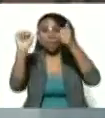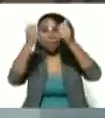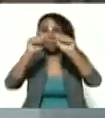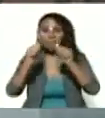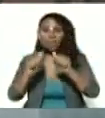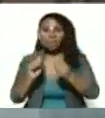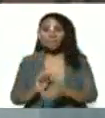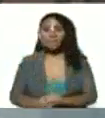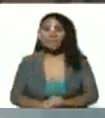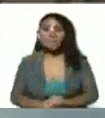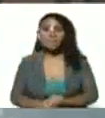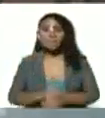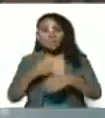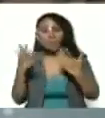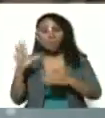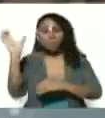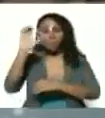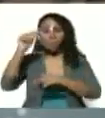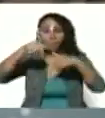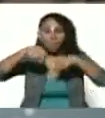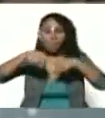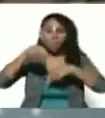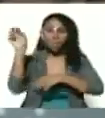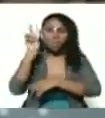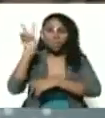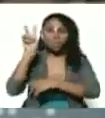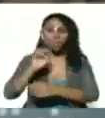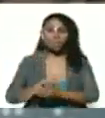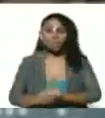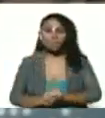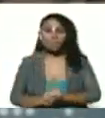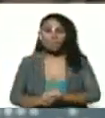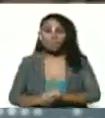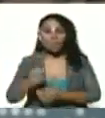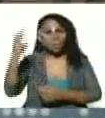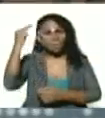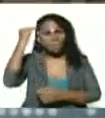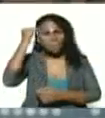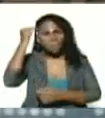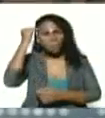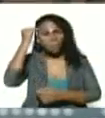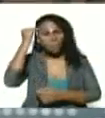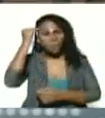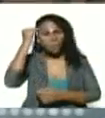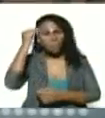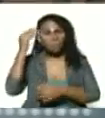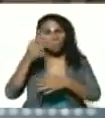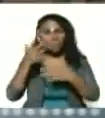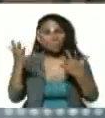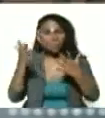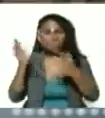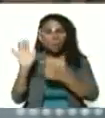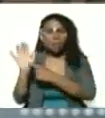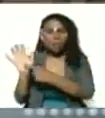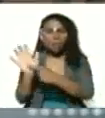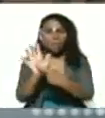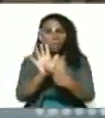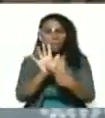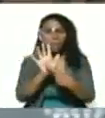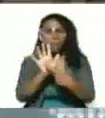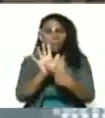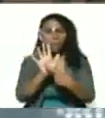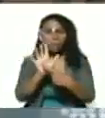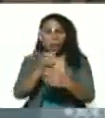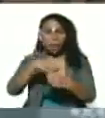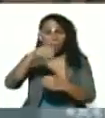de Caracas, de Venezuela, en memoria al ejemplo, el